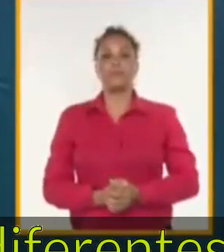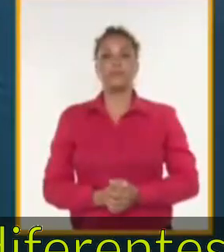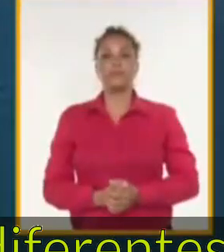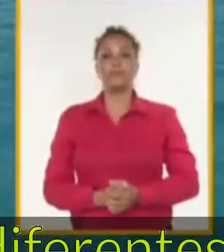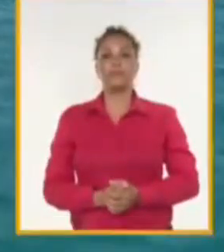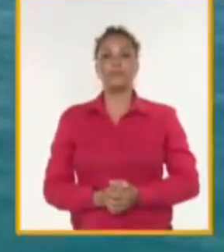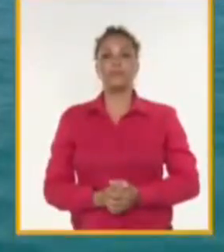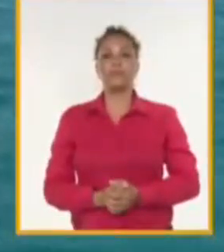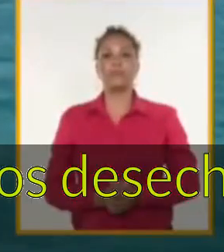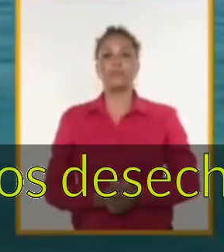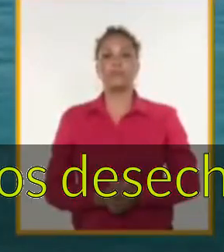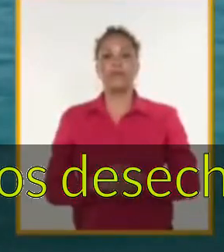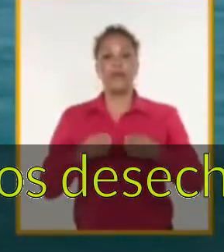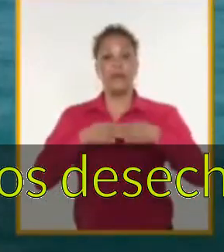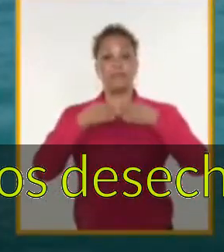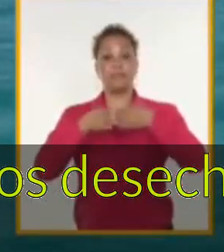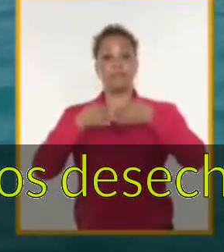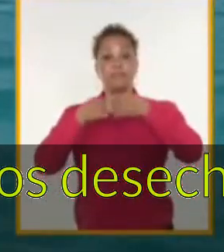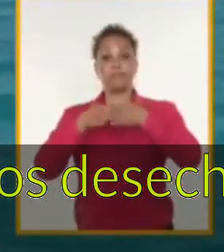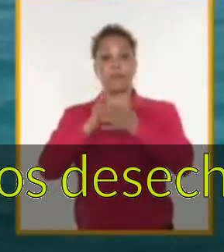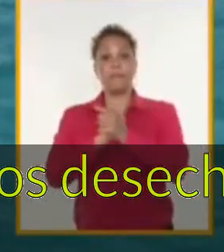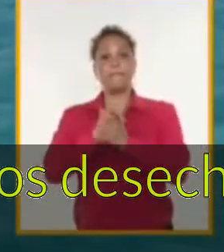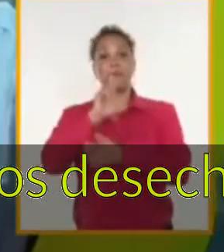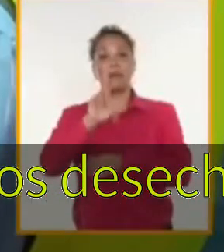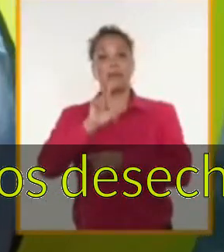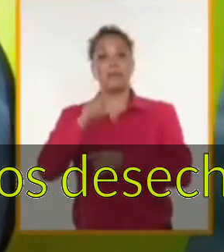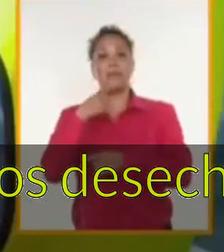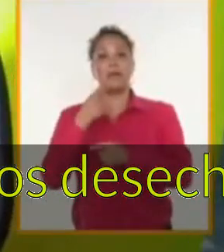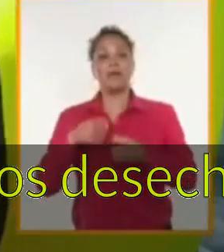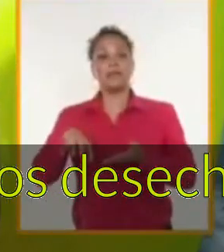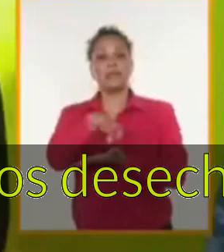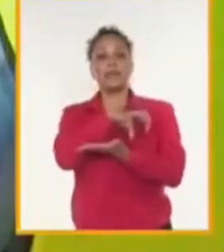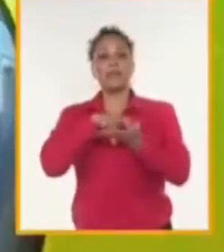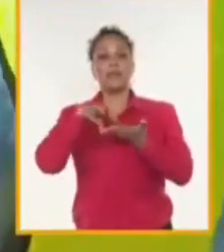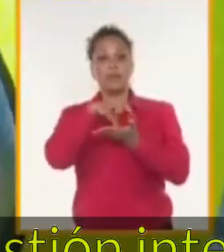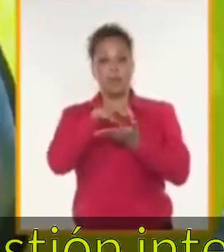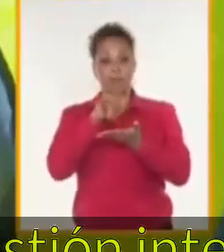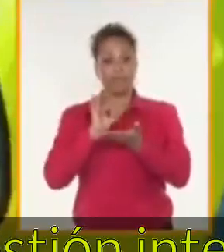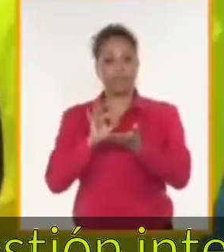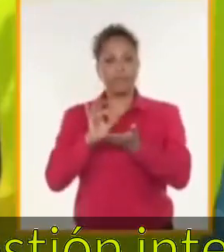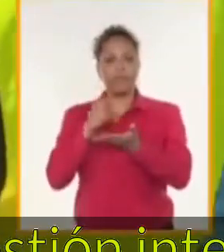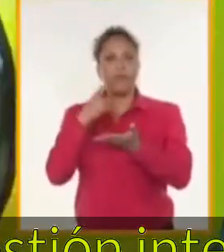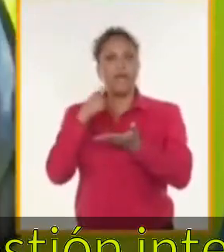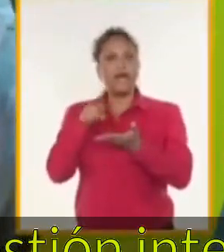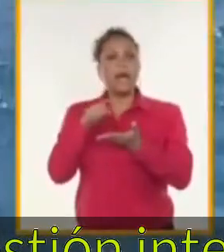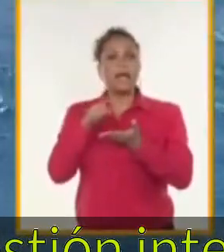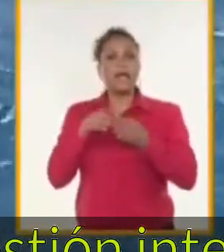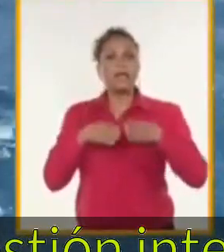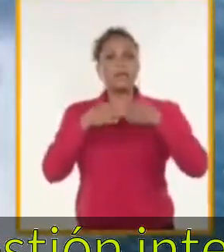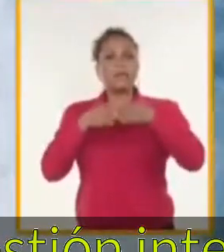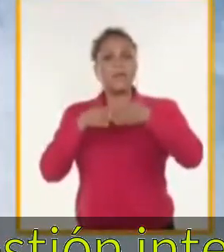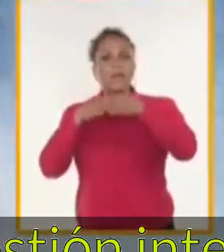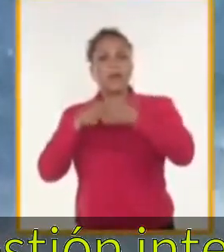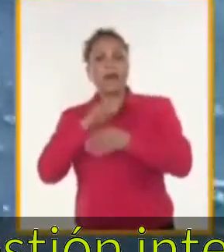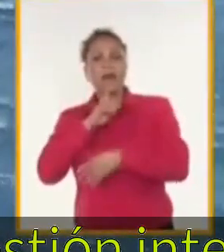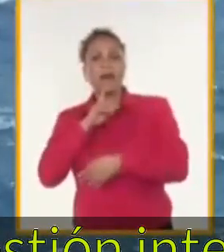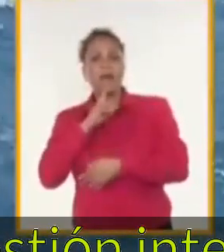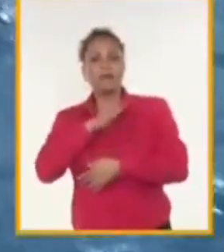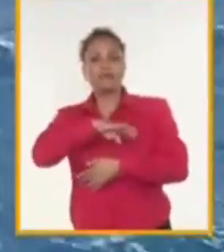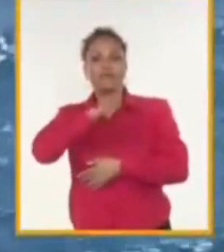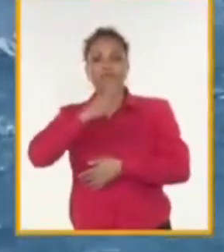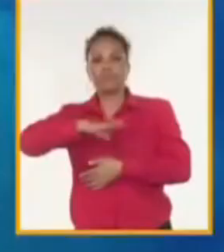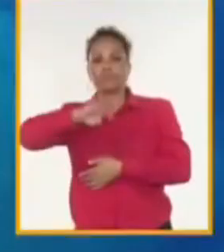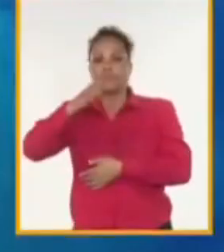Al puerto del Mariel y a su terminal de contenedores los abraza una bahía de bolsa que tras la